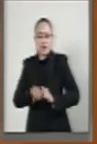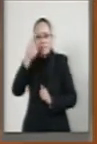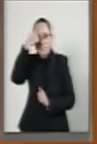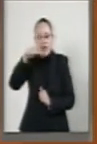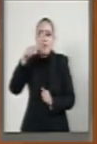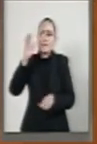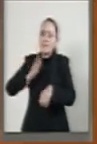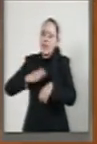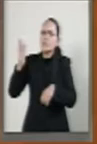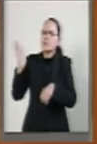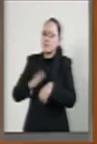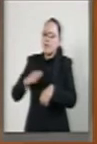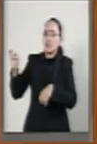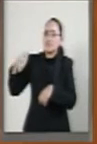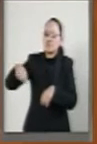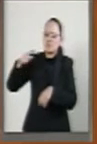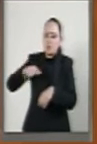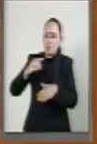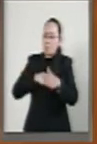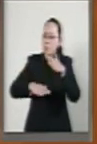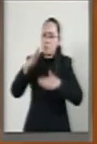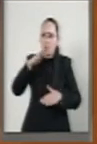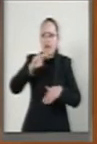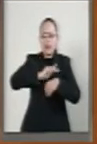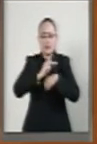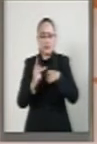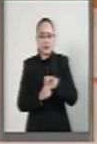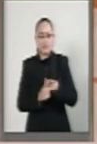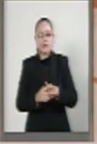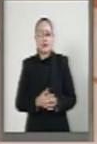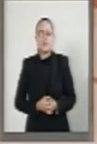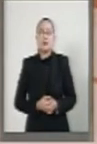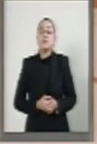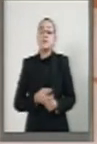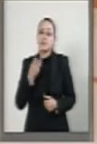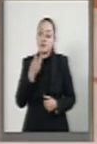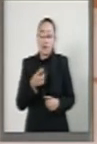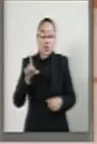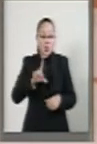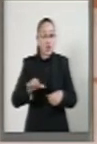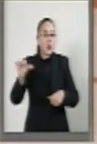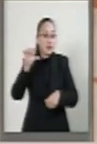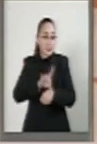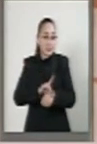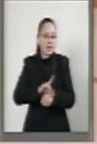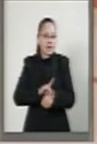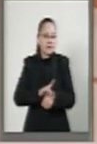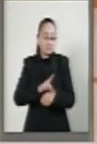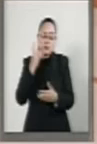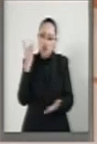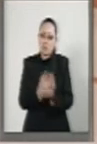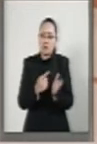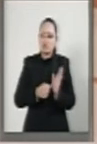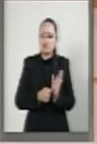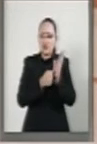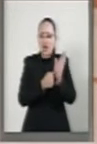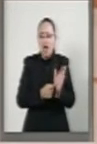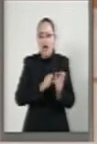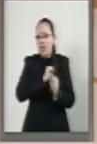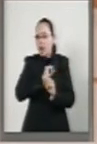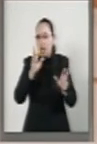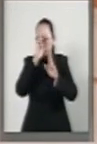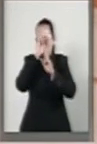atraer mayor prosperidad a nuestra nación. En este día no solamente rendimos un merecido